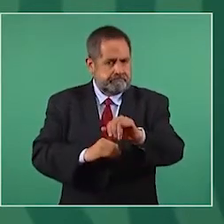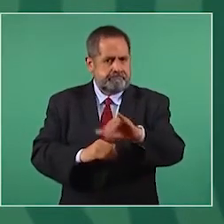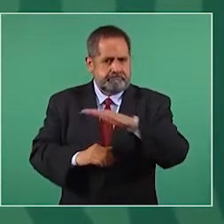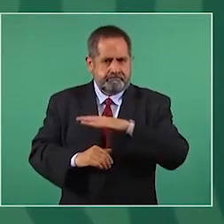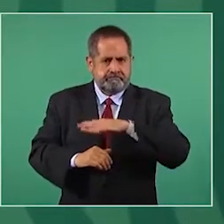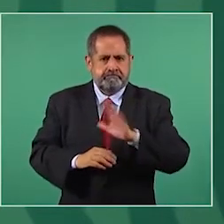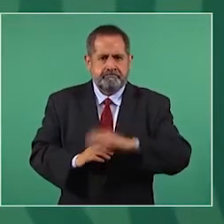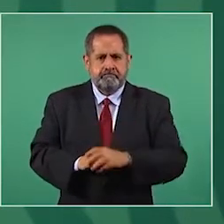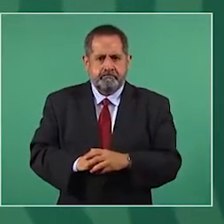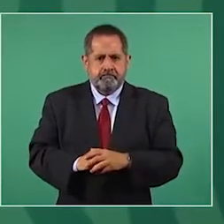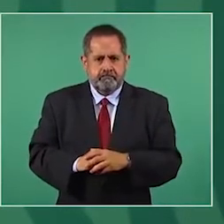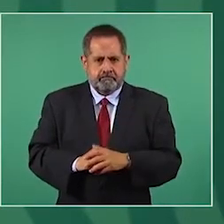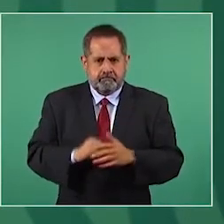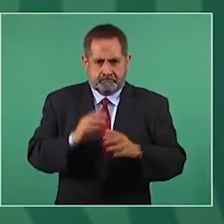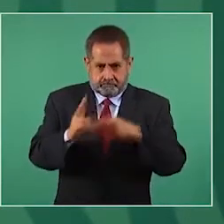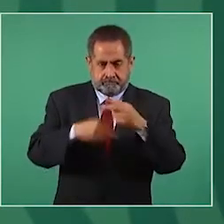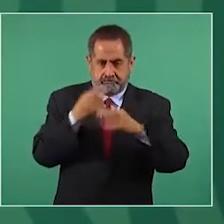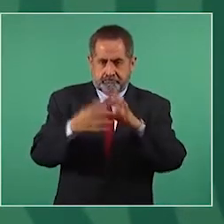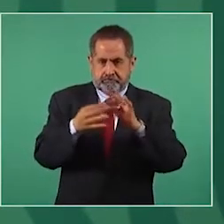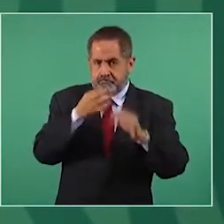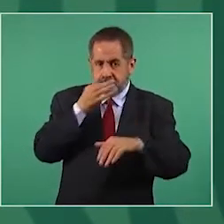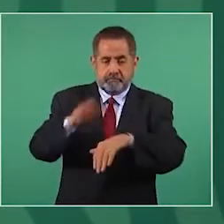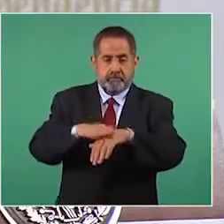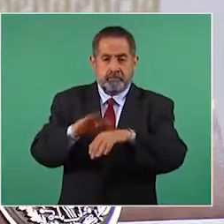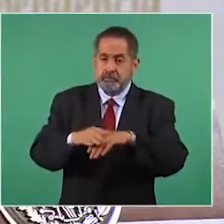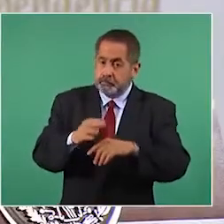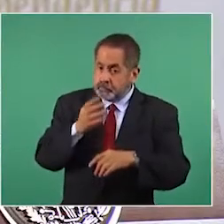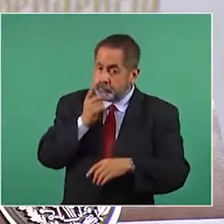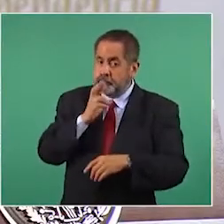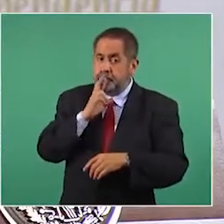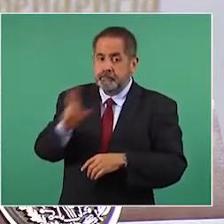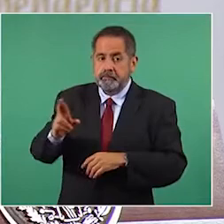Ya que estamos en esa, te digo,